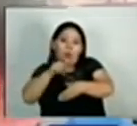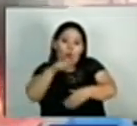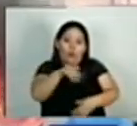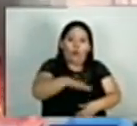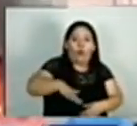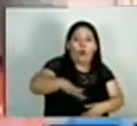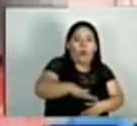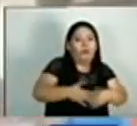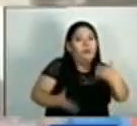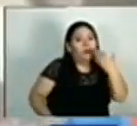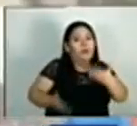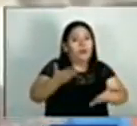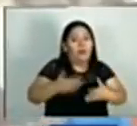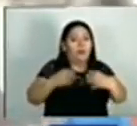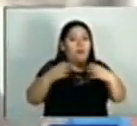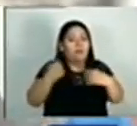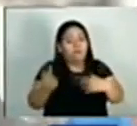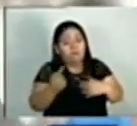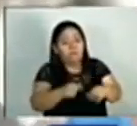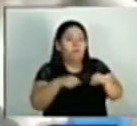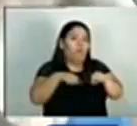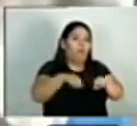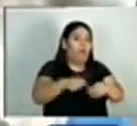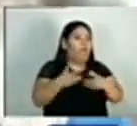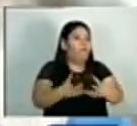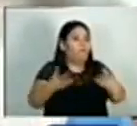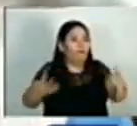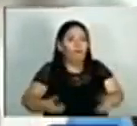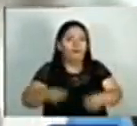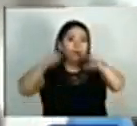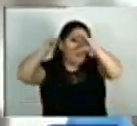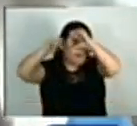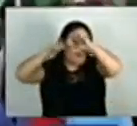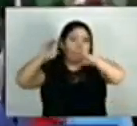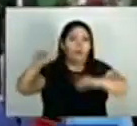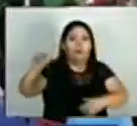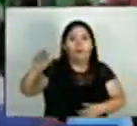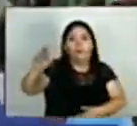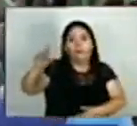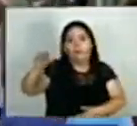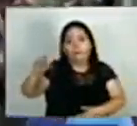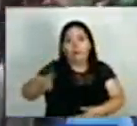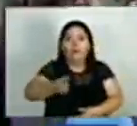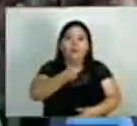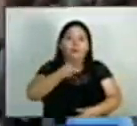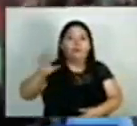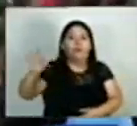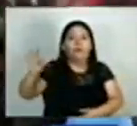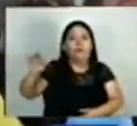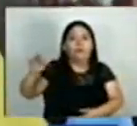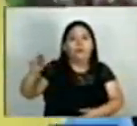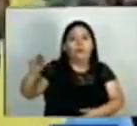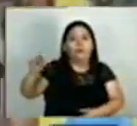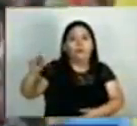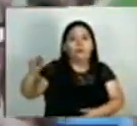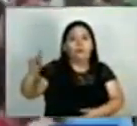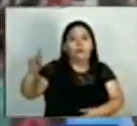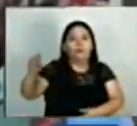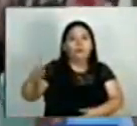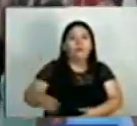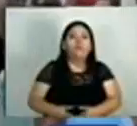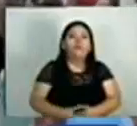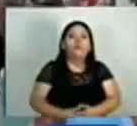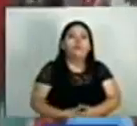podrían perder miles de vidas humanas. Con imágenes de Carlos Klee, este es un reporte de Fernando Morales para Noticiero Hechos.